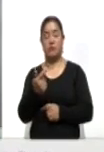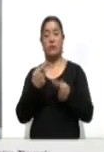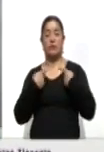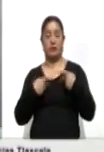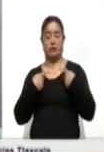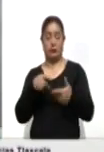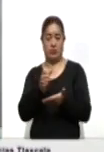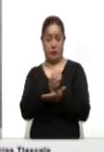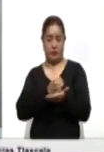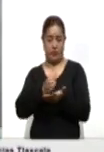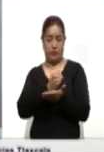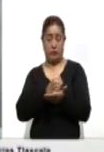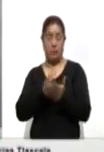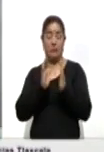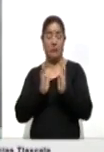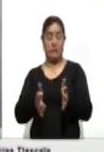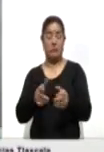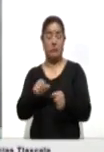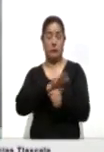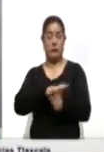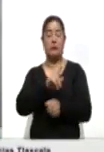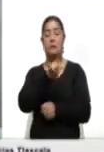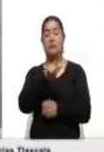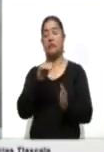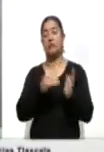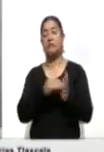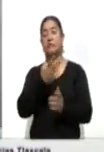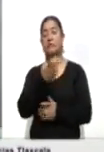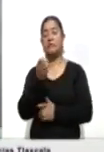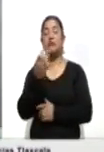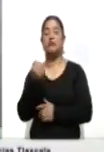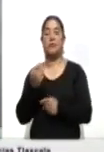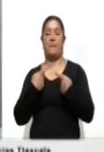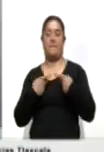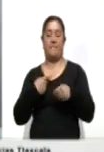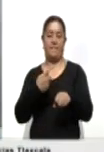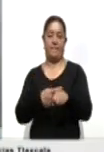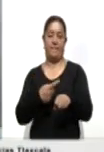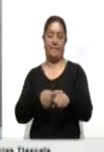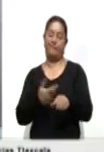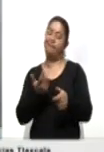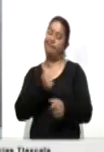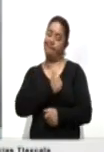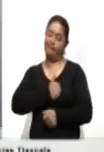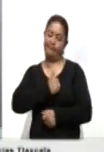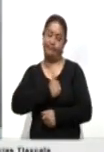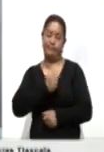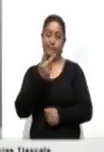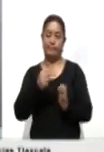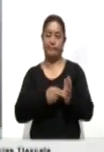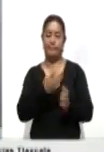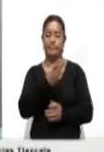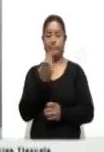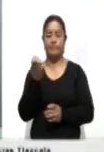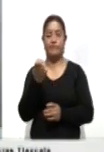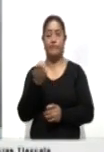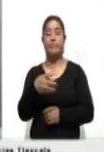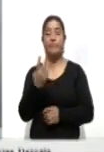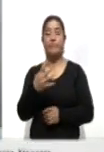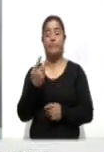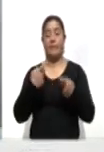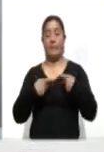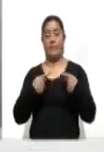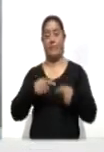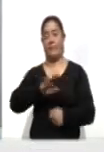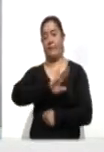recuperadas de esta enfermedad, 17.309 casos positivos y, desgraciadamente, 2.314